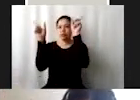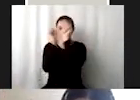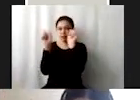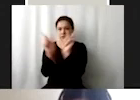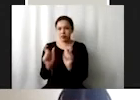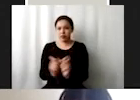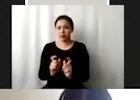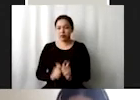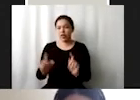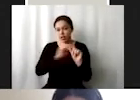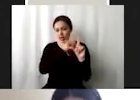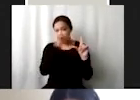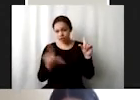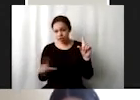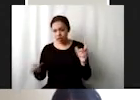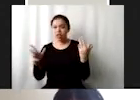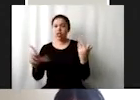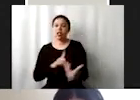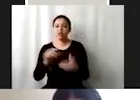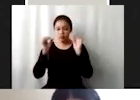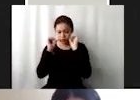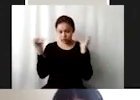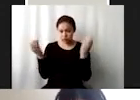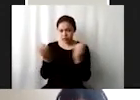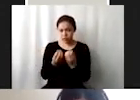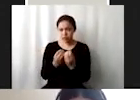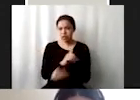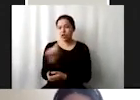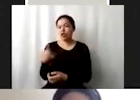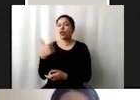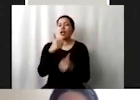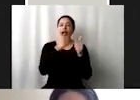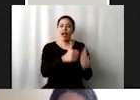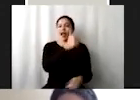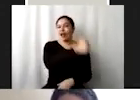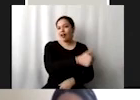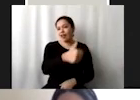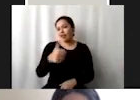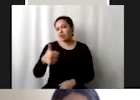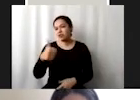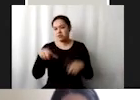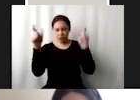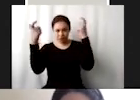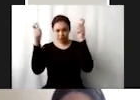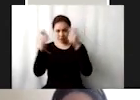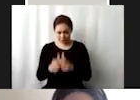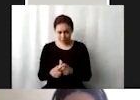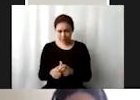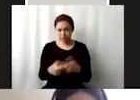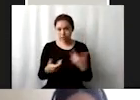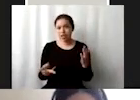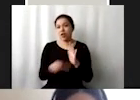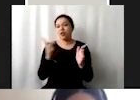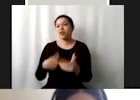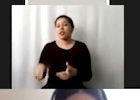nacionales a los niveles organizacionales finalmente al que les corresponde a ustedes pero otra vez es importante